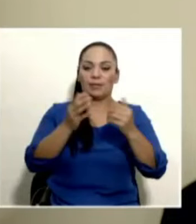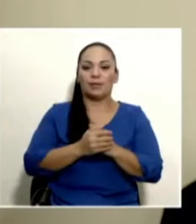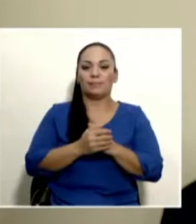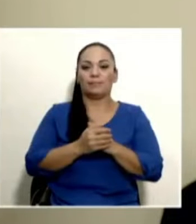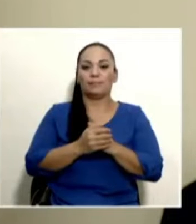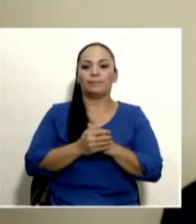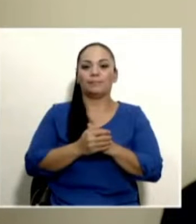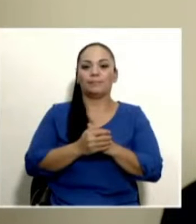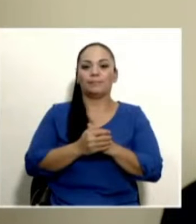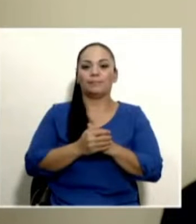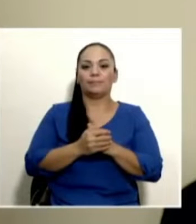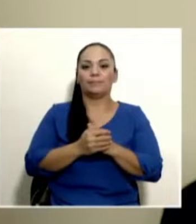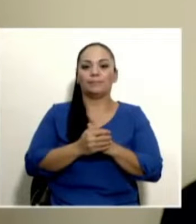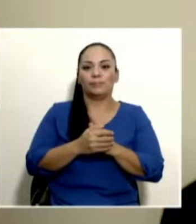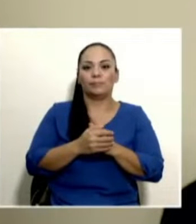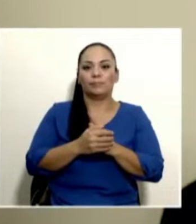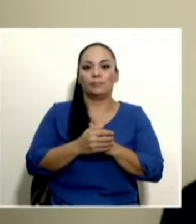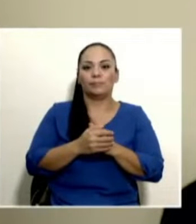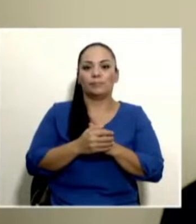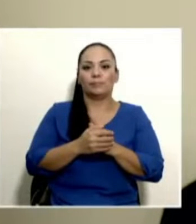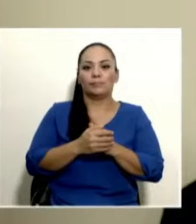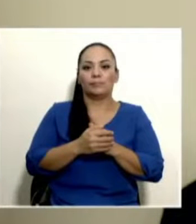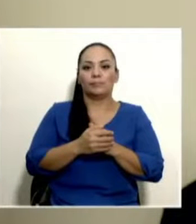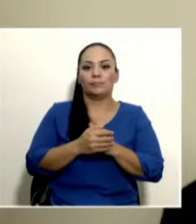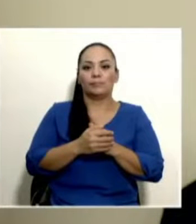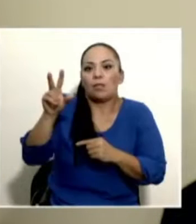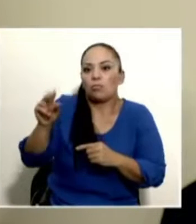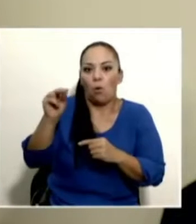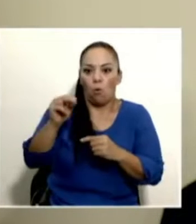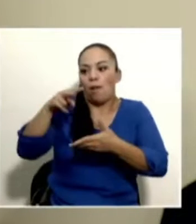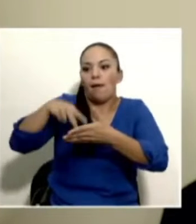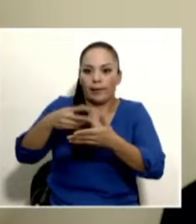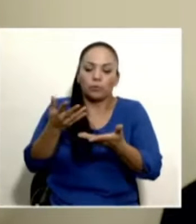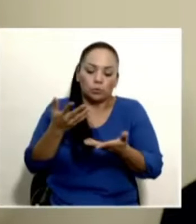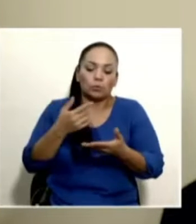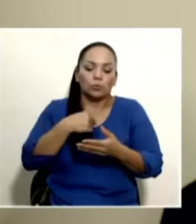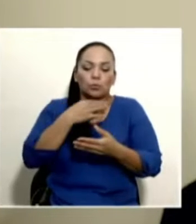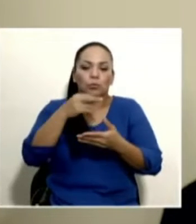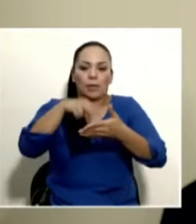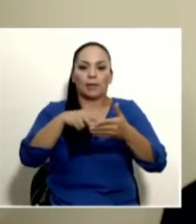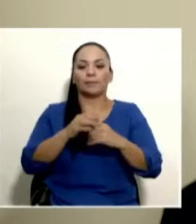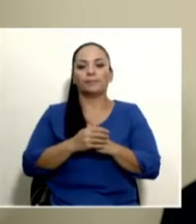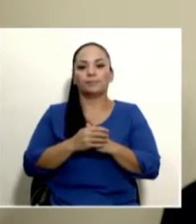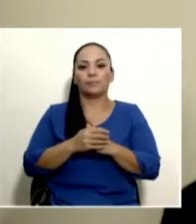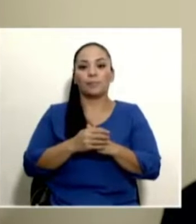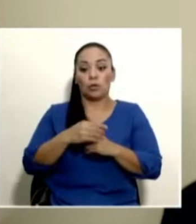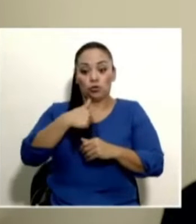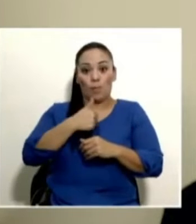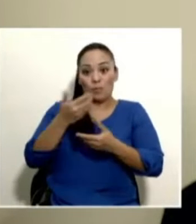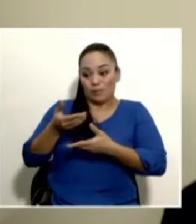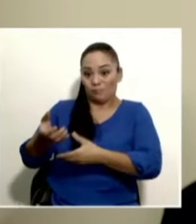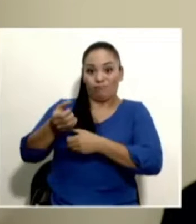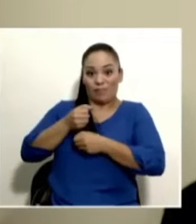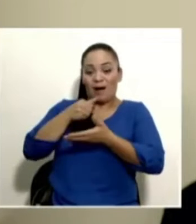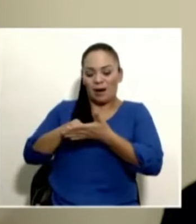Jamás voy a decir que no a una solicitud de esa naturaleza. Al leer la carta se me salieron las lágrimas, y